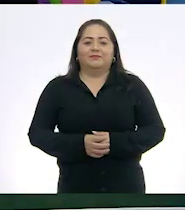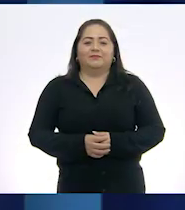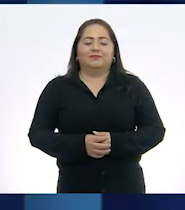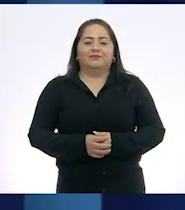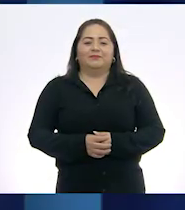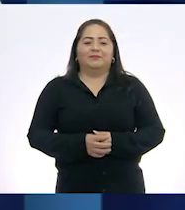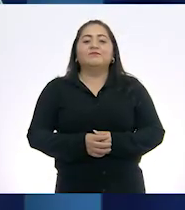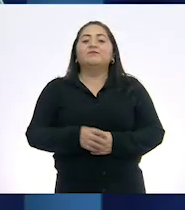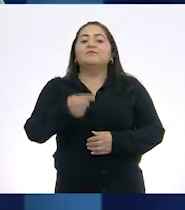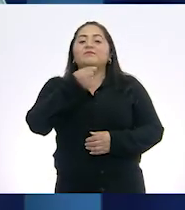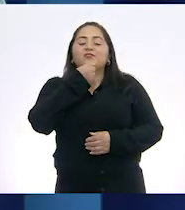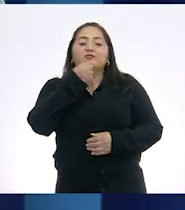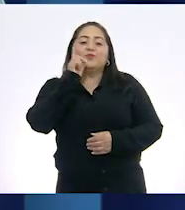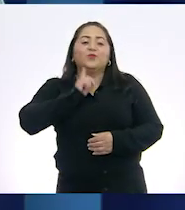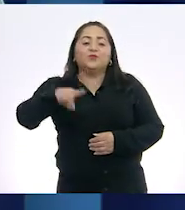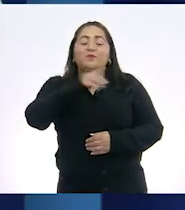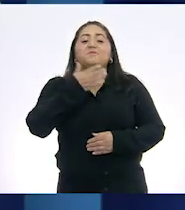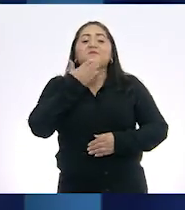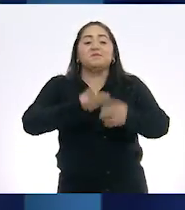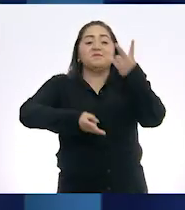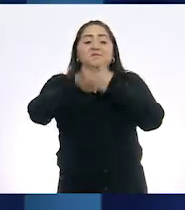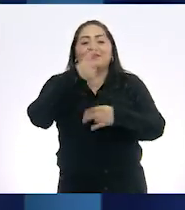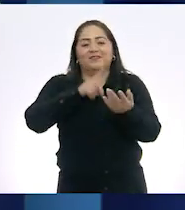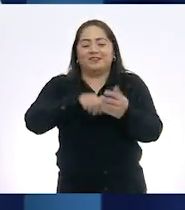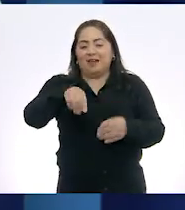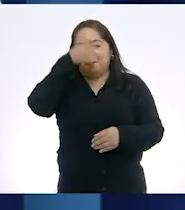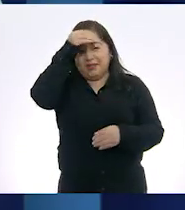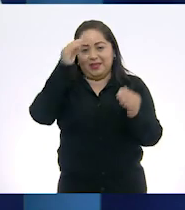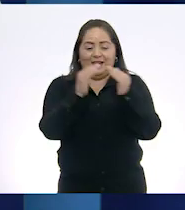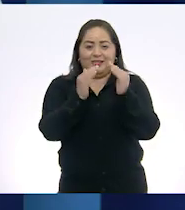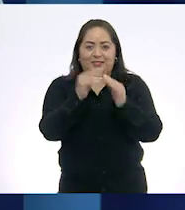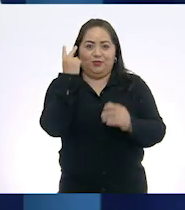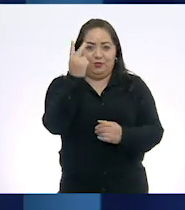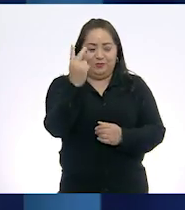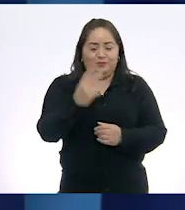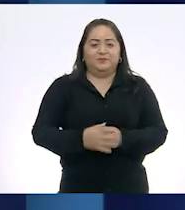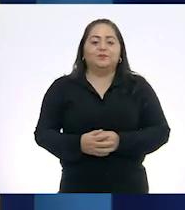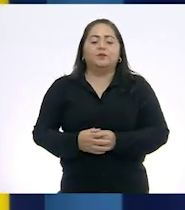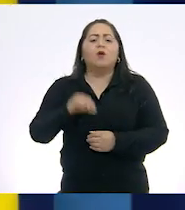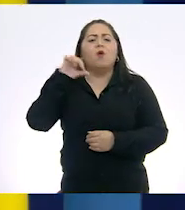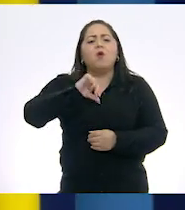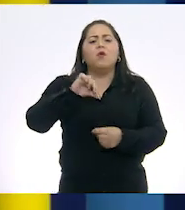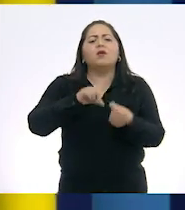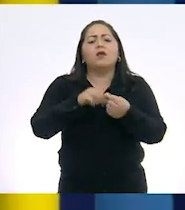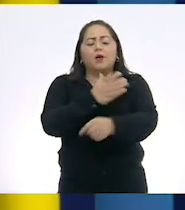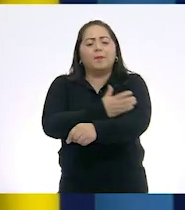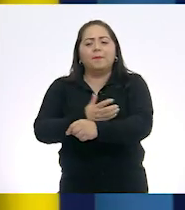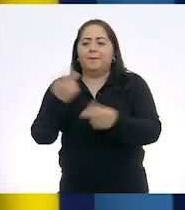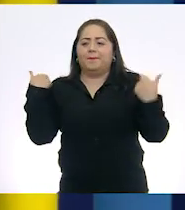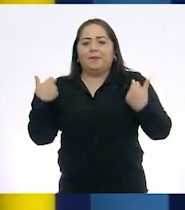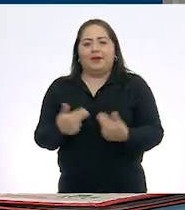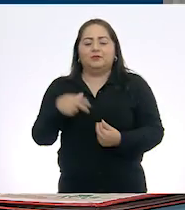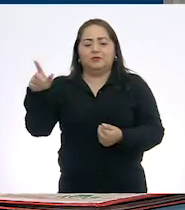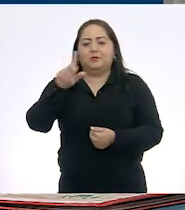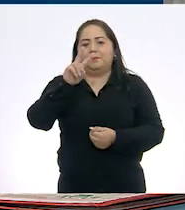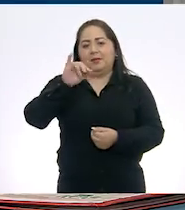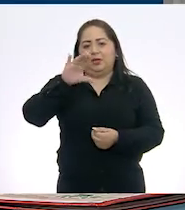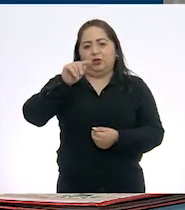¿Qué tal, niñas y niños? Bienvenidos a Aprende en Casa 2. Hoy nos acompaña el maestro Víctor Vélez de la Cruz.